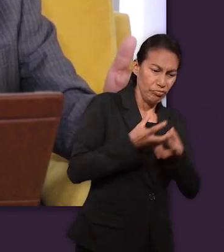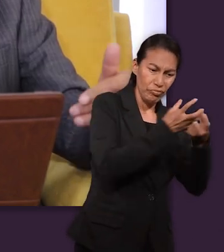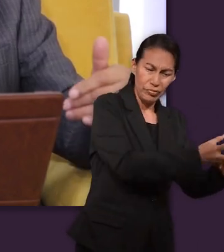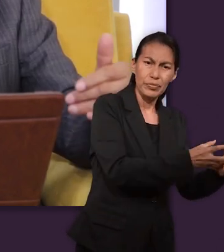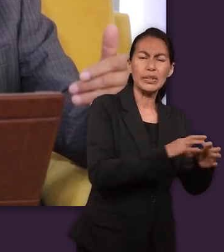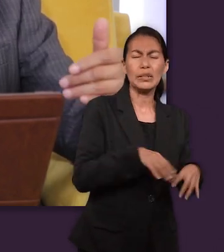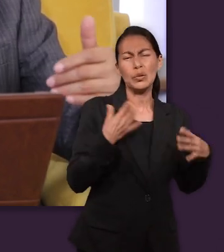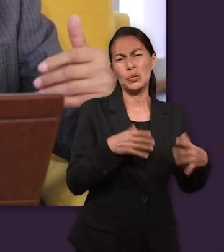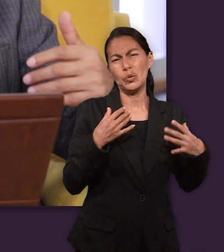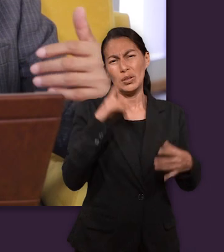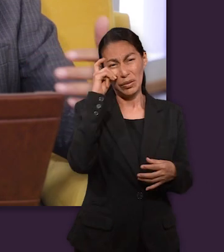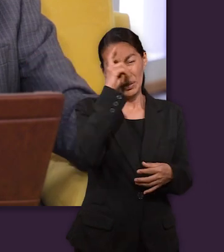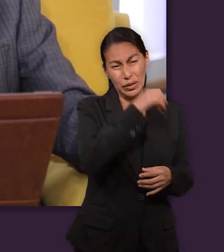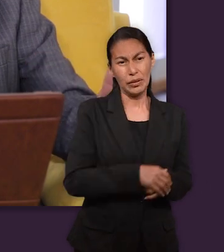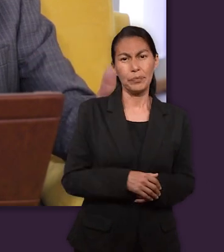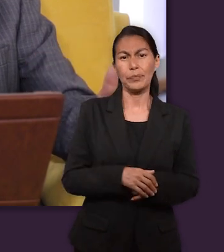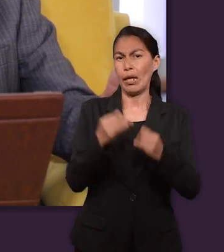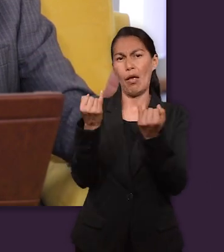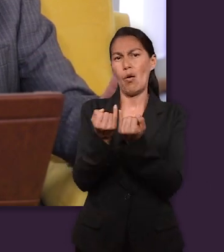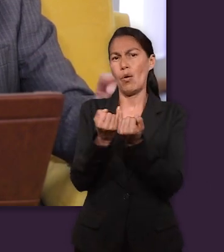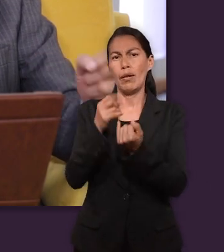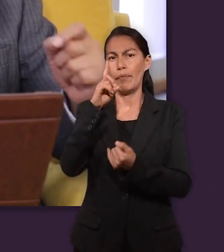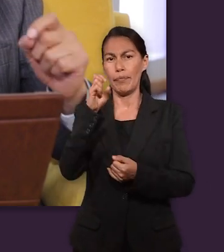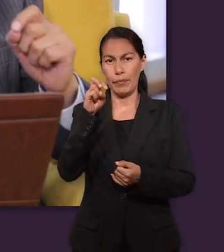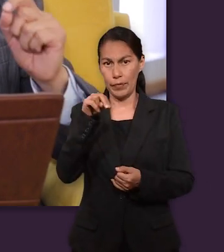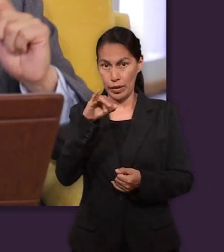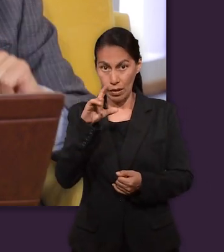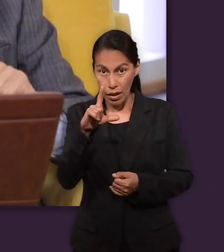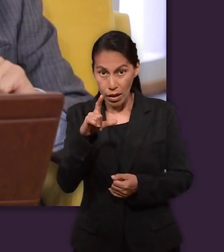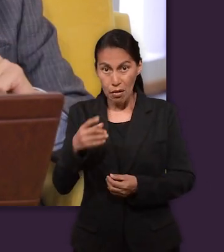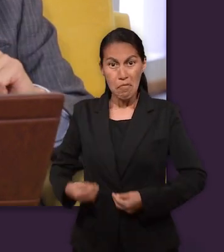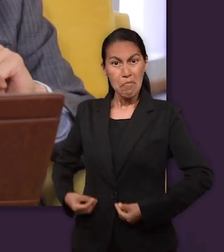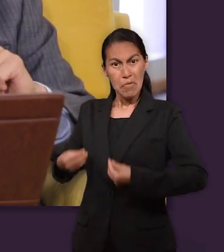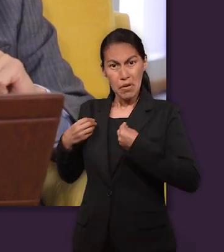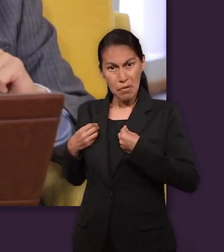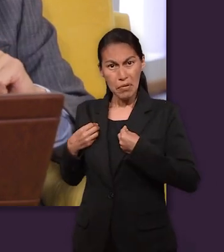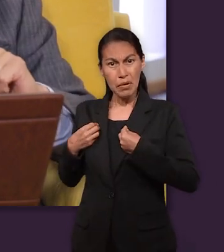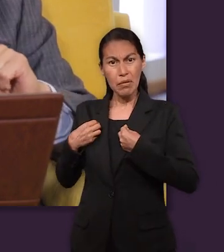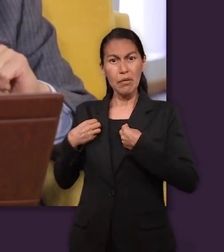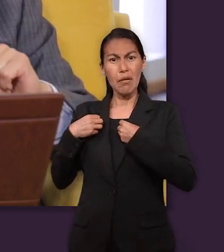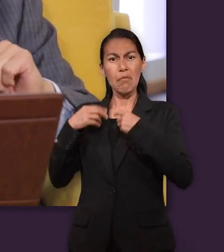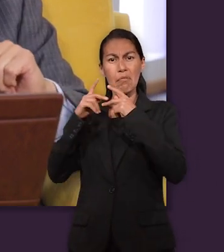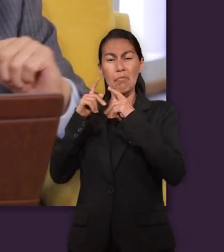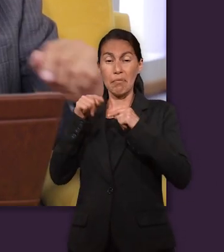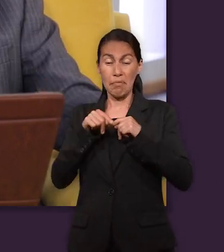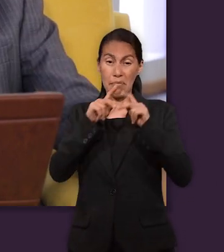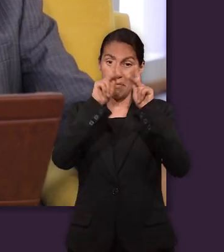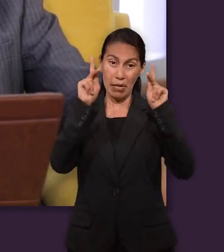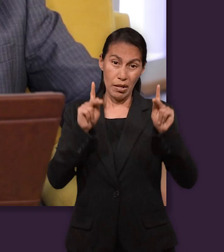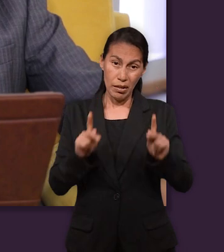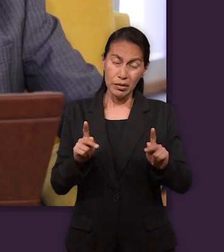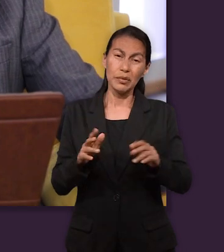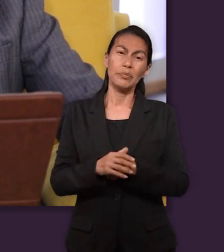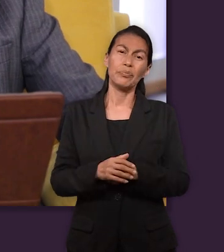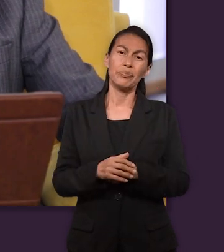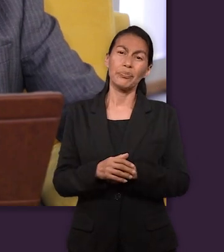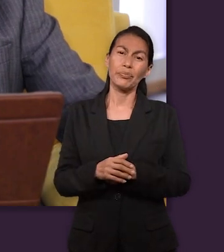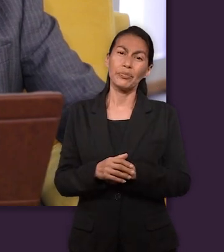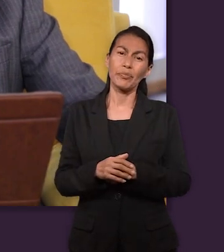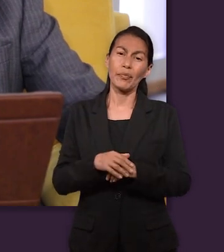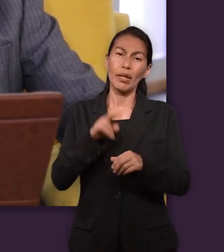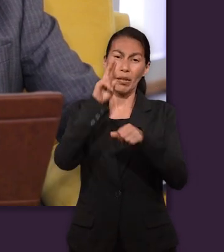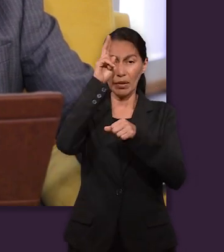gran ciudad ofrece, con lo que el imperio más grande de sus días ofrecía. Lo mismo le pasa a Daniel quien está viviendo en el